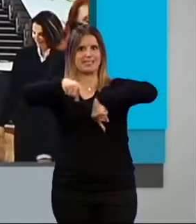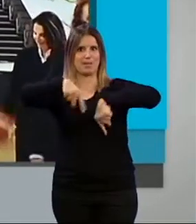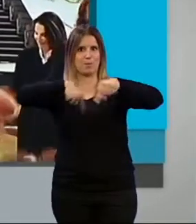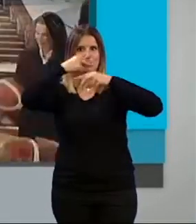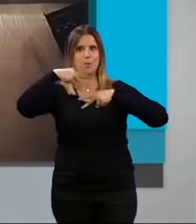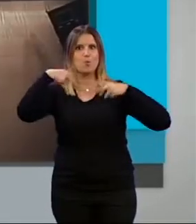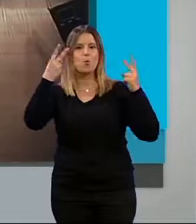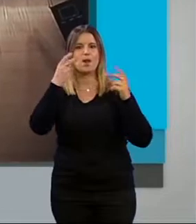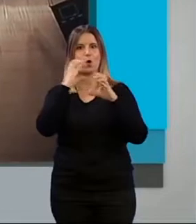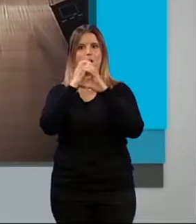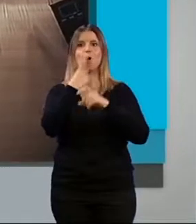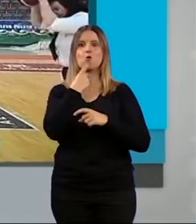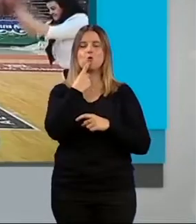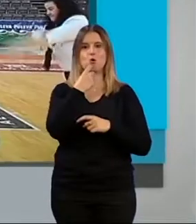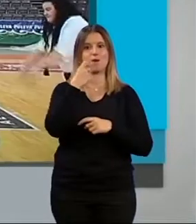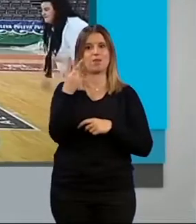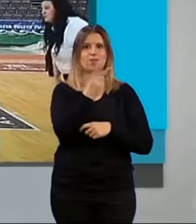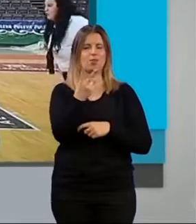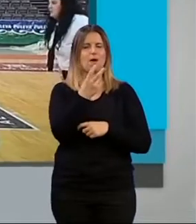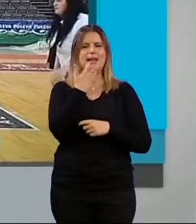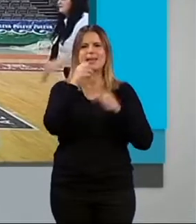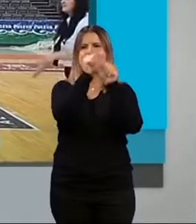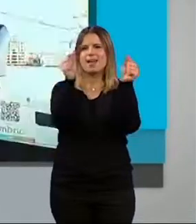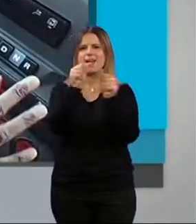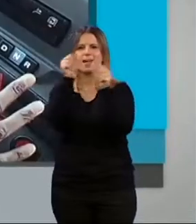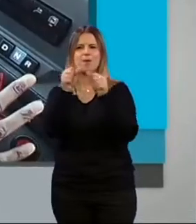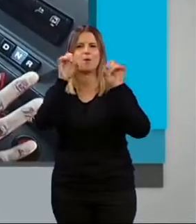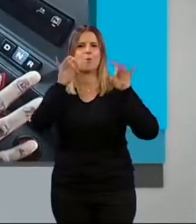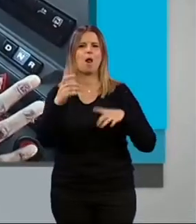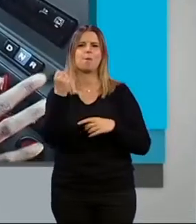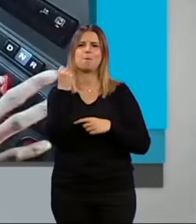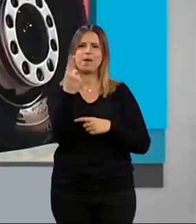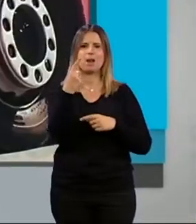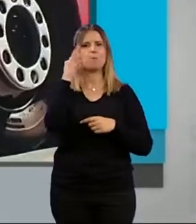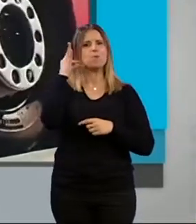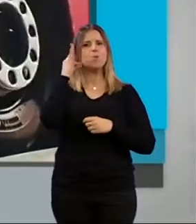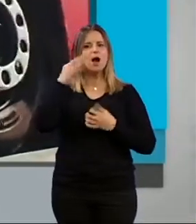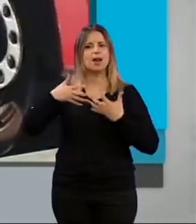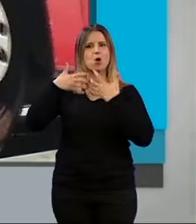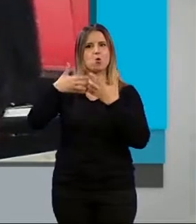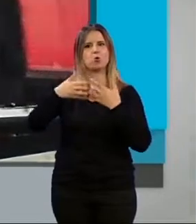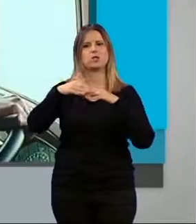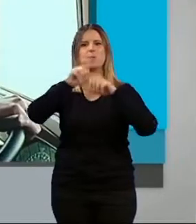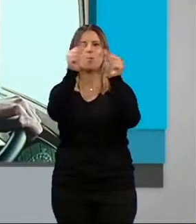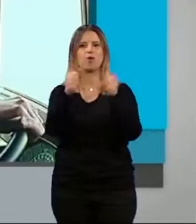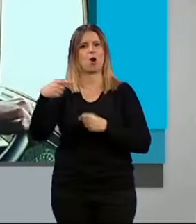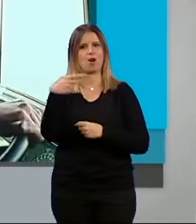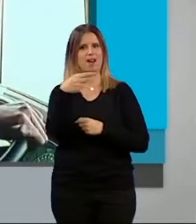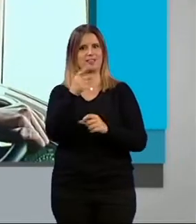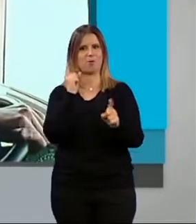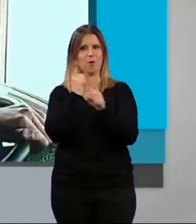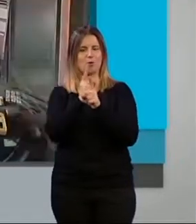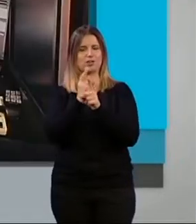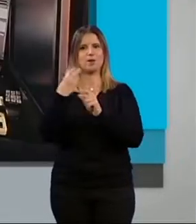la Rover, Berdín y María Eugenia, son dos ejemplos de miles de mujeres que luchan contra los estereotipos, tal y como ha explicado